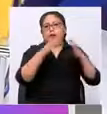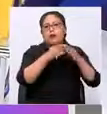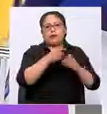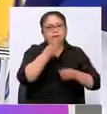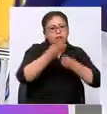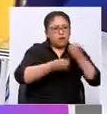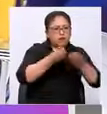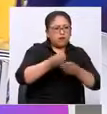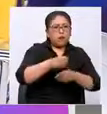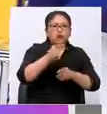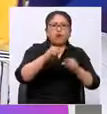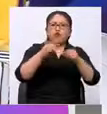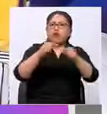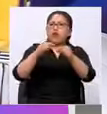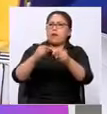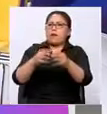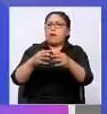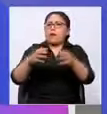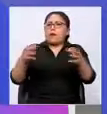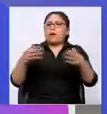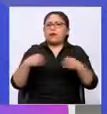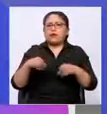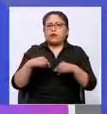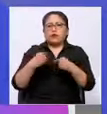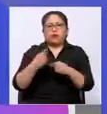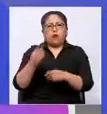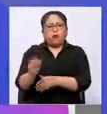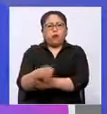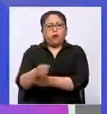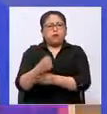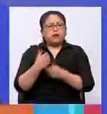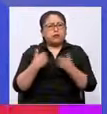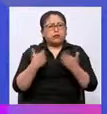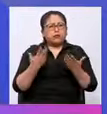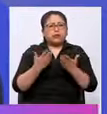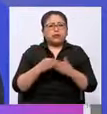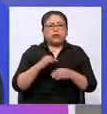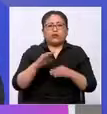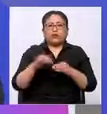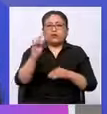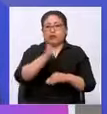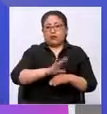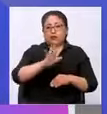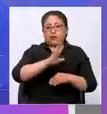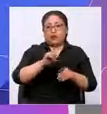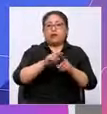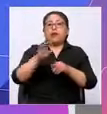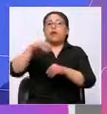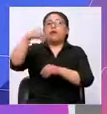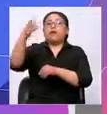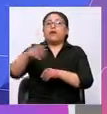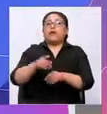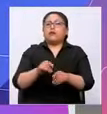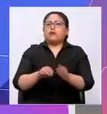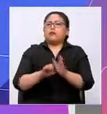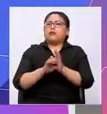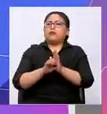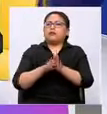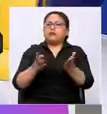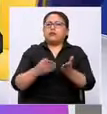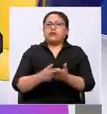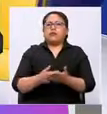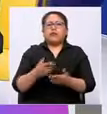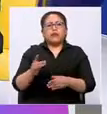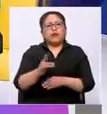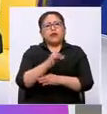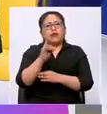muchos otros investigados. ¿Será esta la muestra, no solamente a nivel nacional, sino también fuera de nuestras fronteras, para comprobarte que